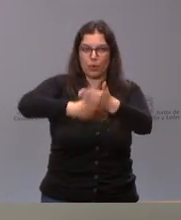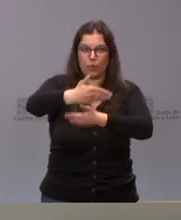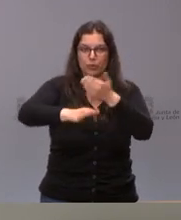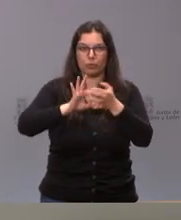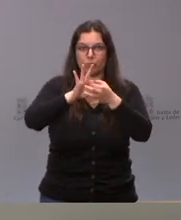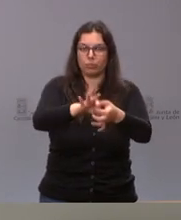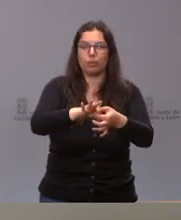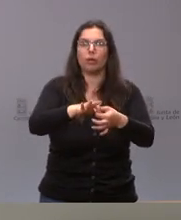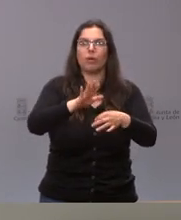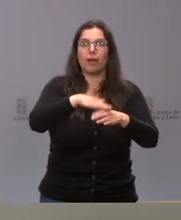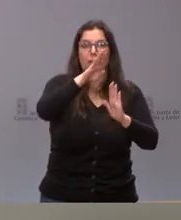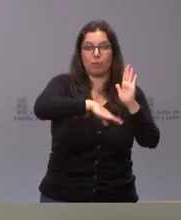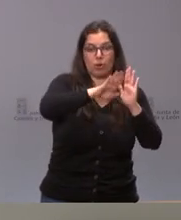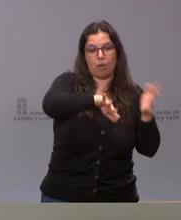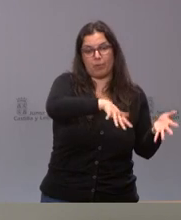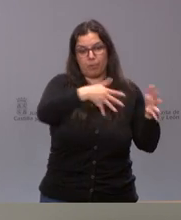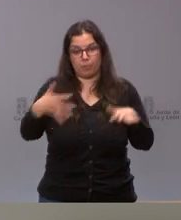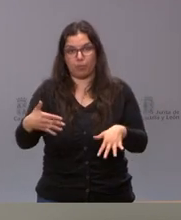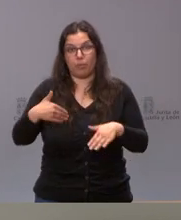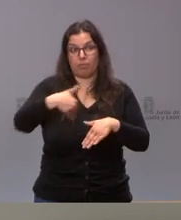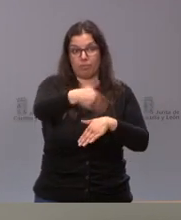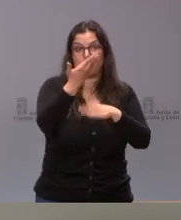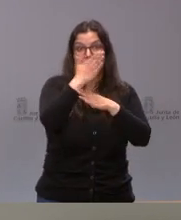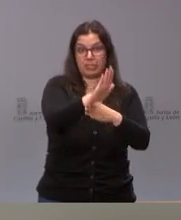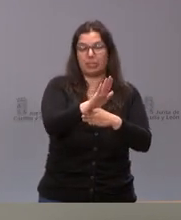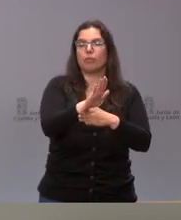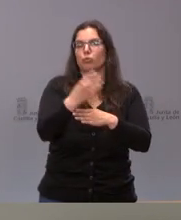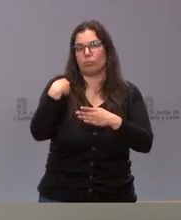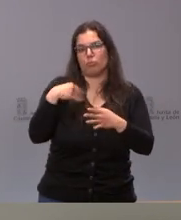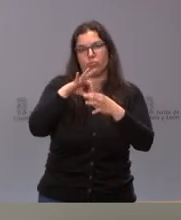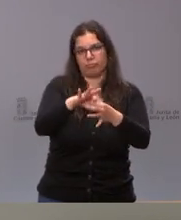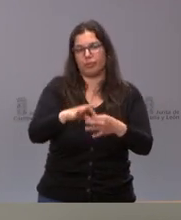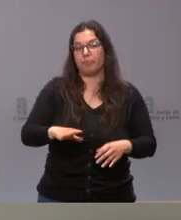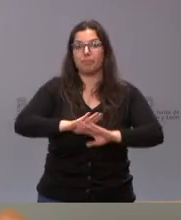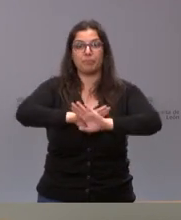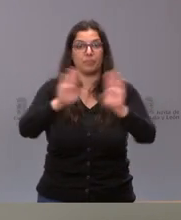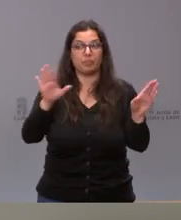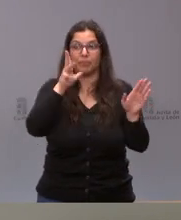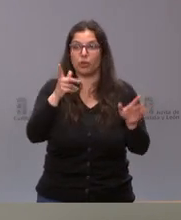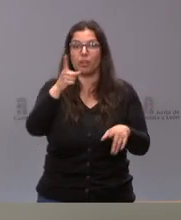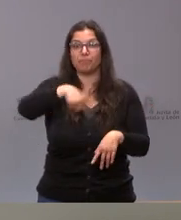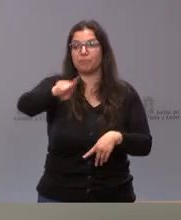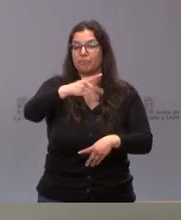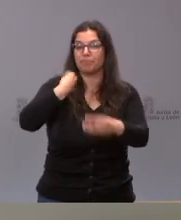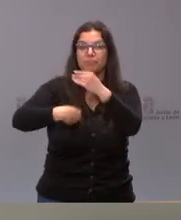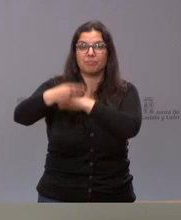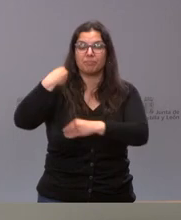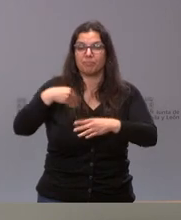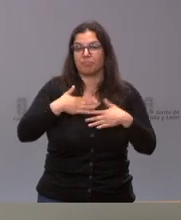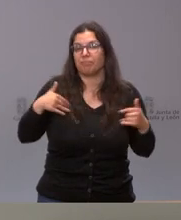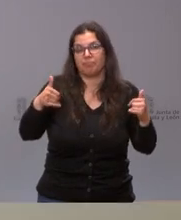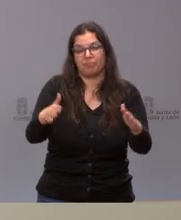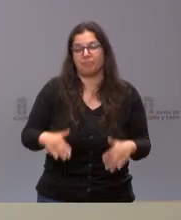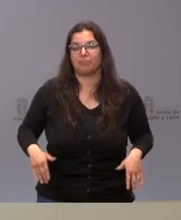al desarrollo del programa que van a presentar en las Cortes de Castilla y León en los próximos días. Y, sin más, pues estoy a la espera de cualquier pregunta que deseen